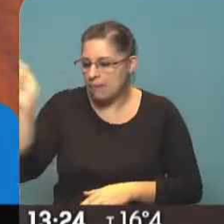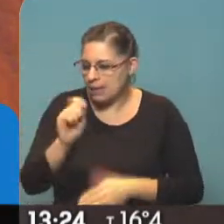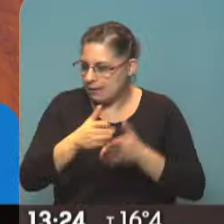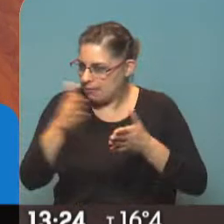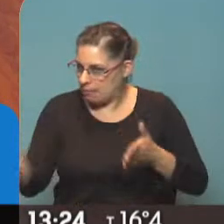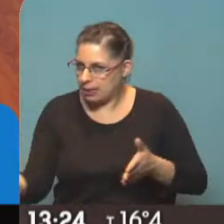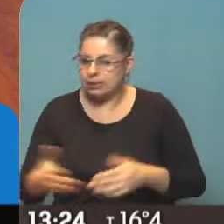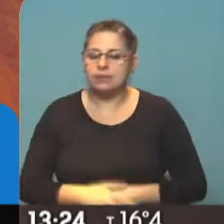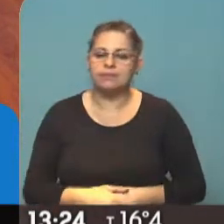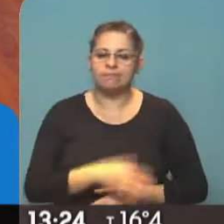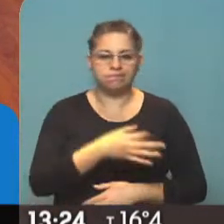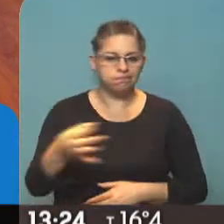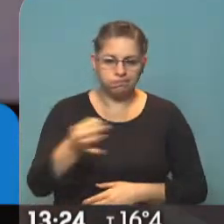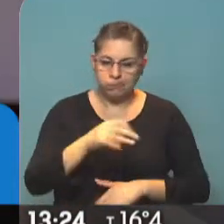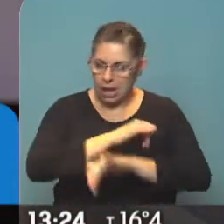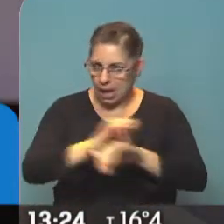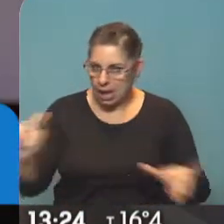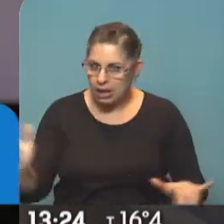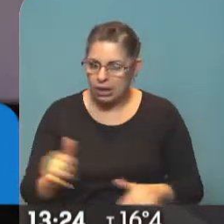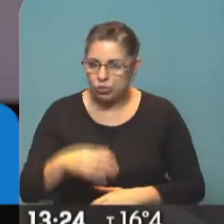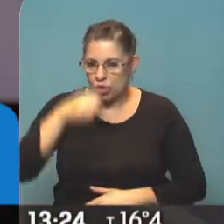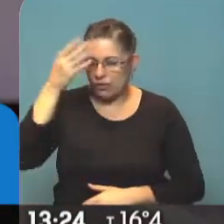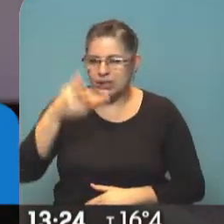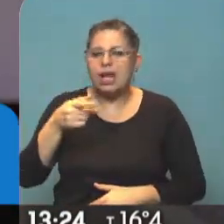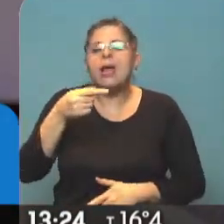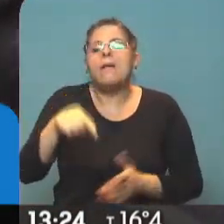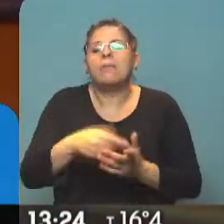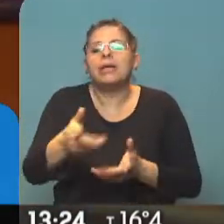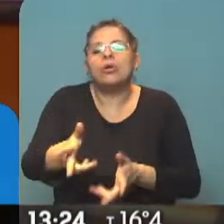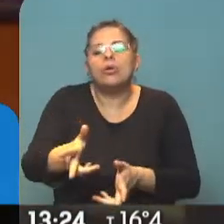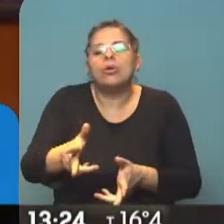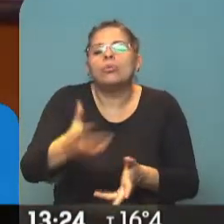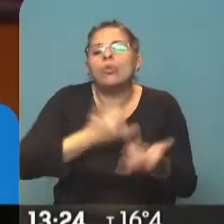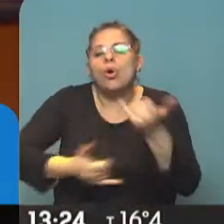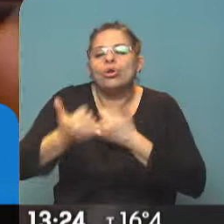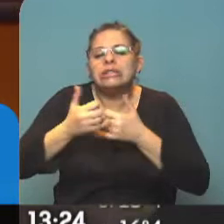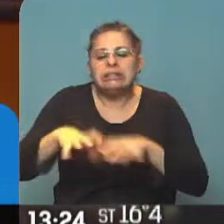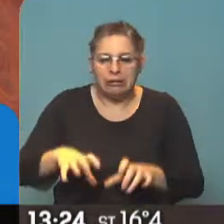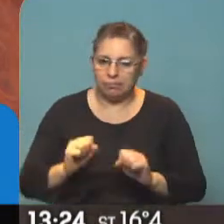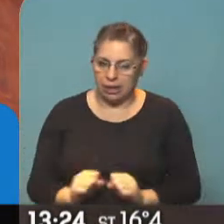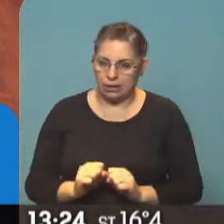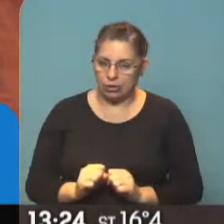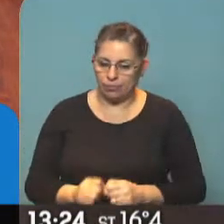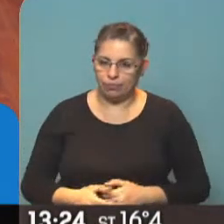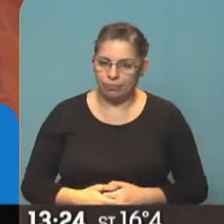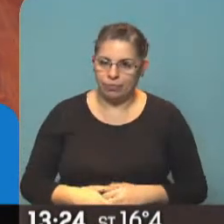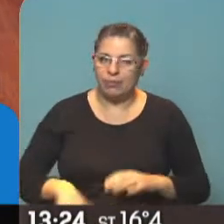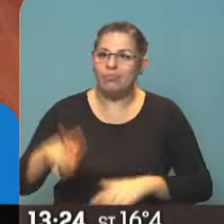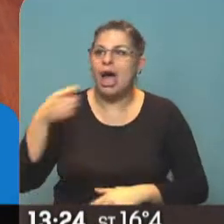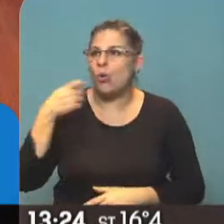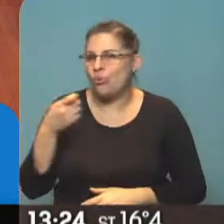así es. A ver, Emilio, yo sé que el anuncio lo vas a realizar oficialmente, pero danos un adelanto. A mí no, a los abuelos sobre todo, ¿no?